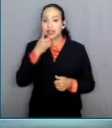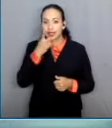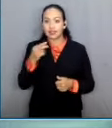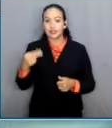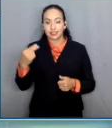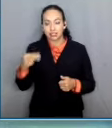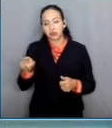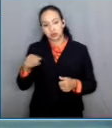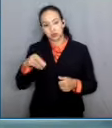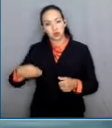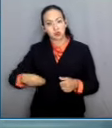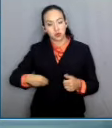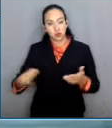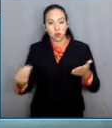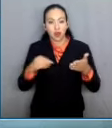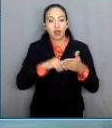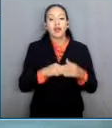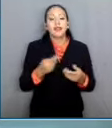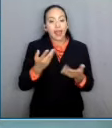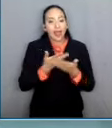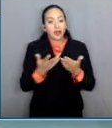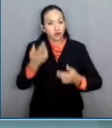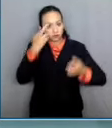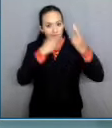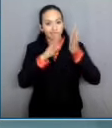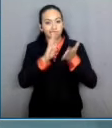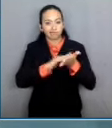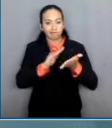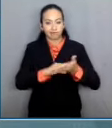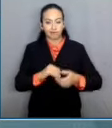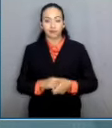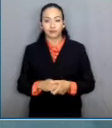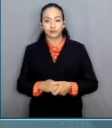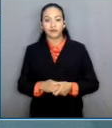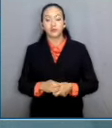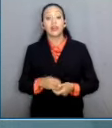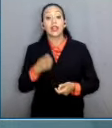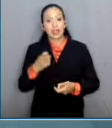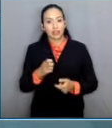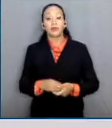de la Judicatura Federal, esto en términos de la normatividad correspondiente.